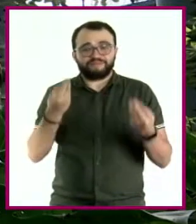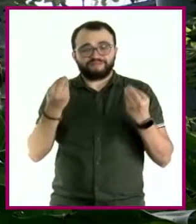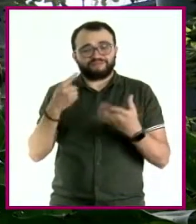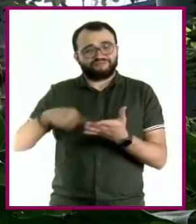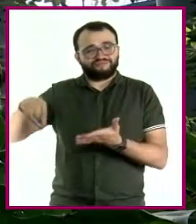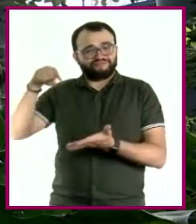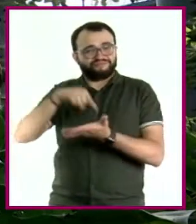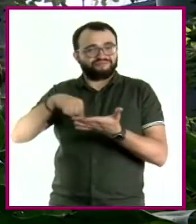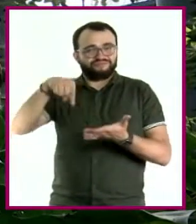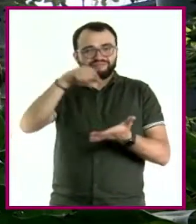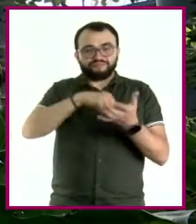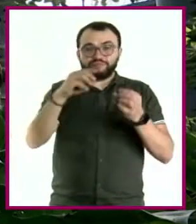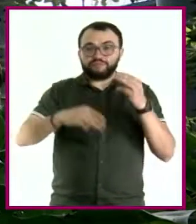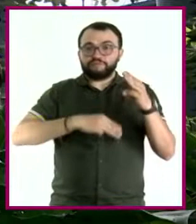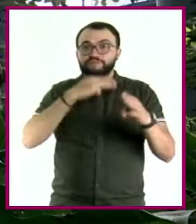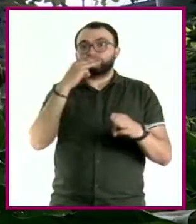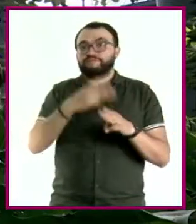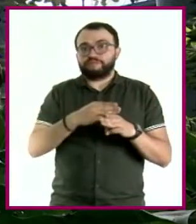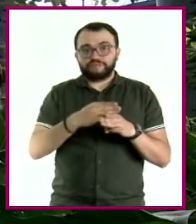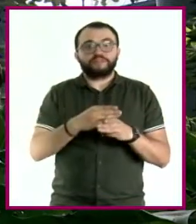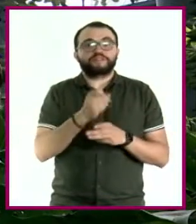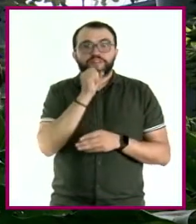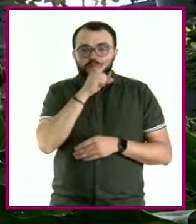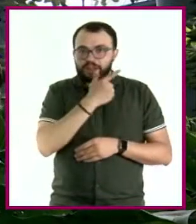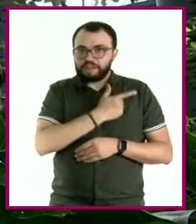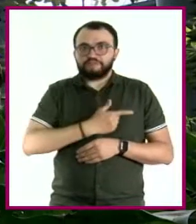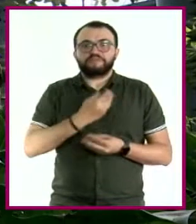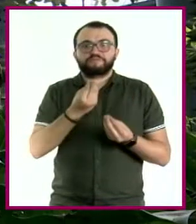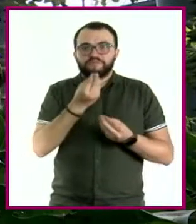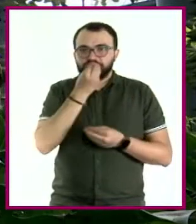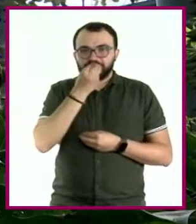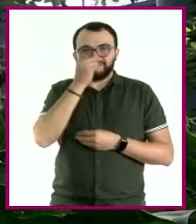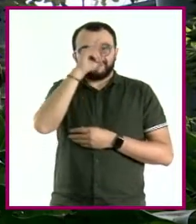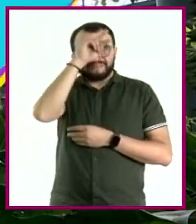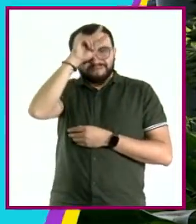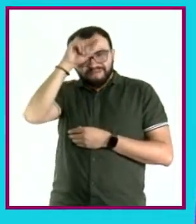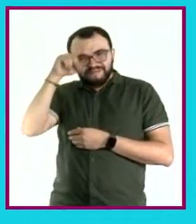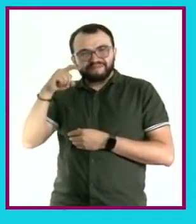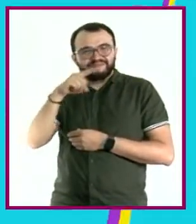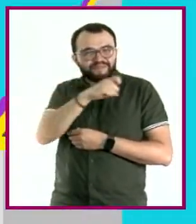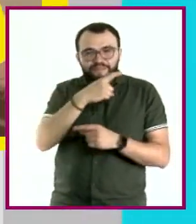mundo donde también son afectos a comer insectos. Veamos la siguiente cápsula.